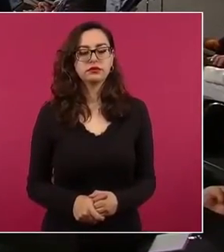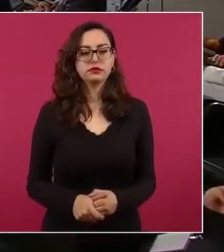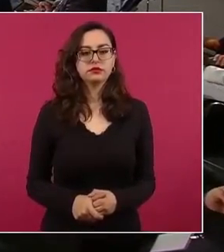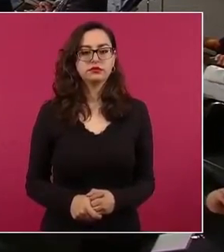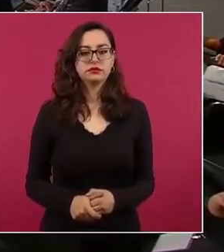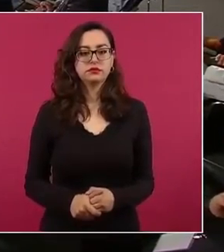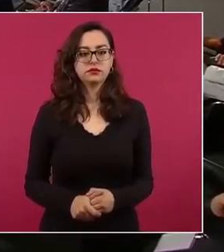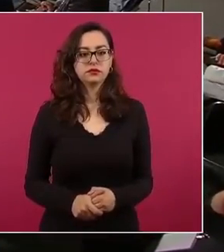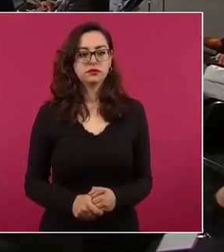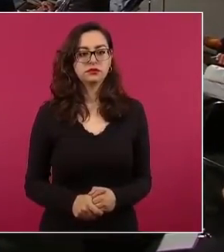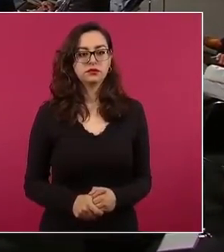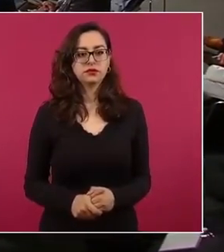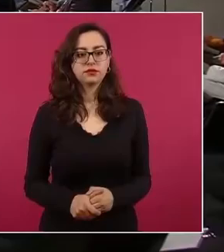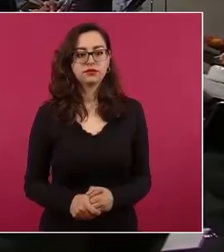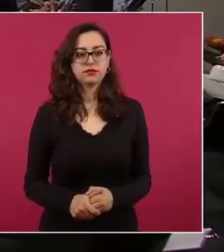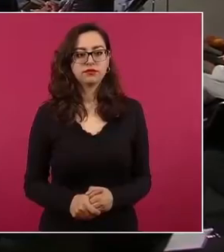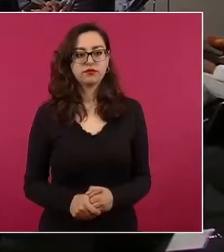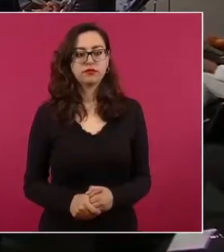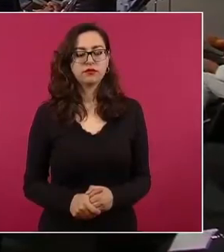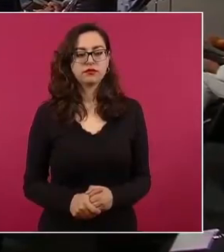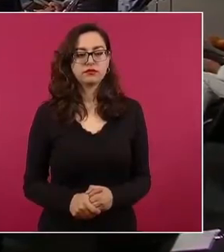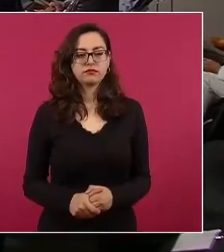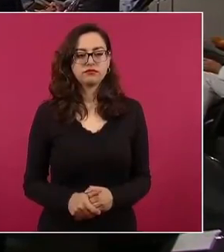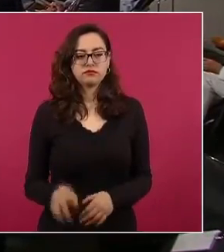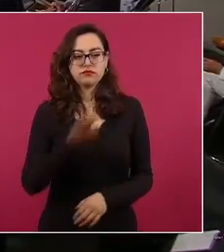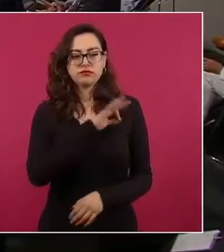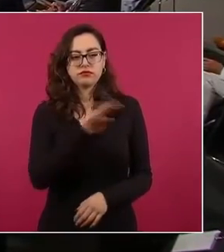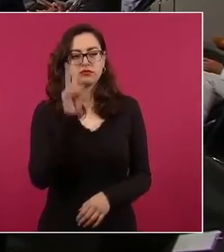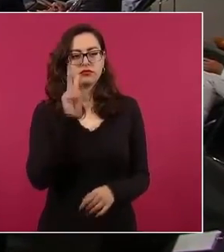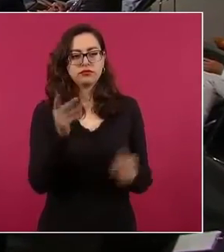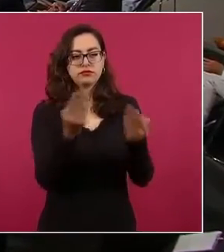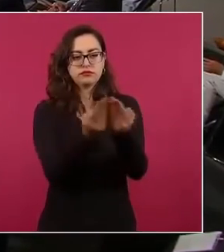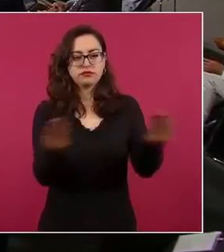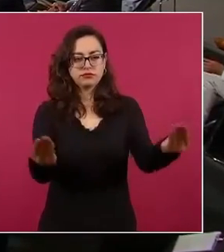Ahí está la barda, miren, las casetas.